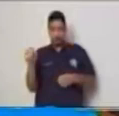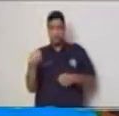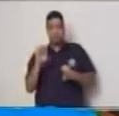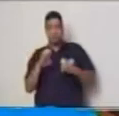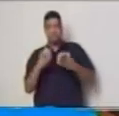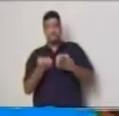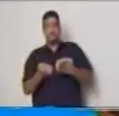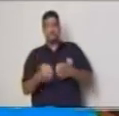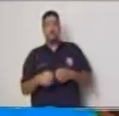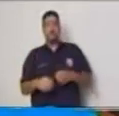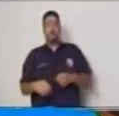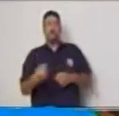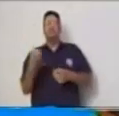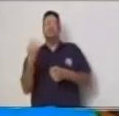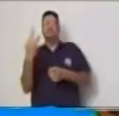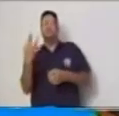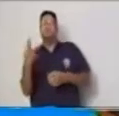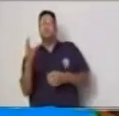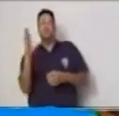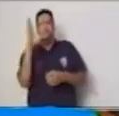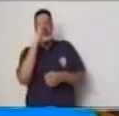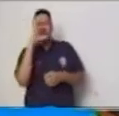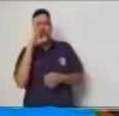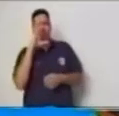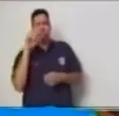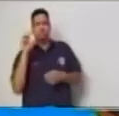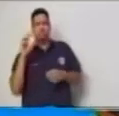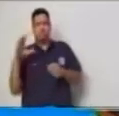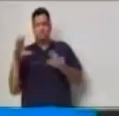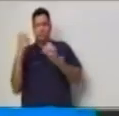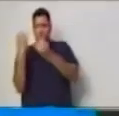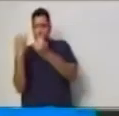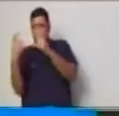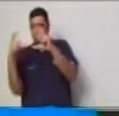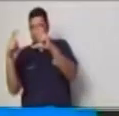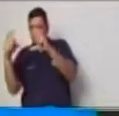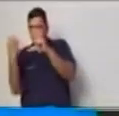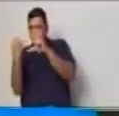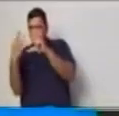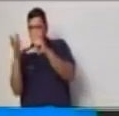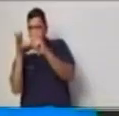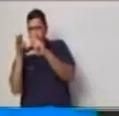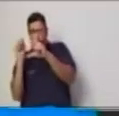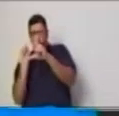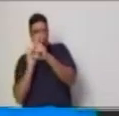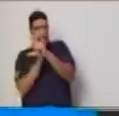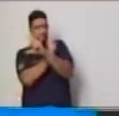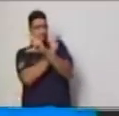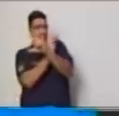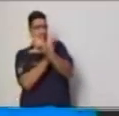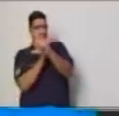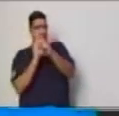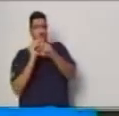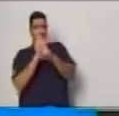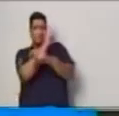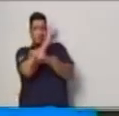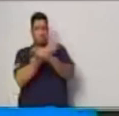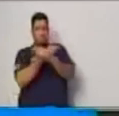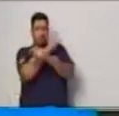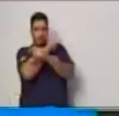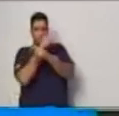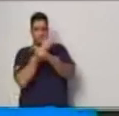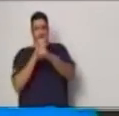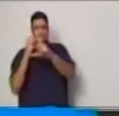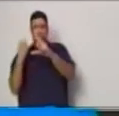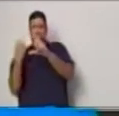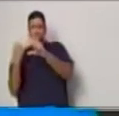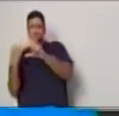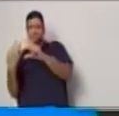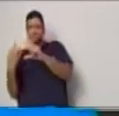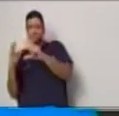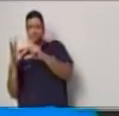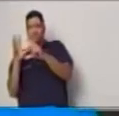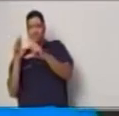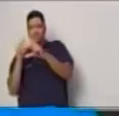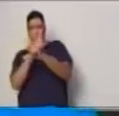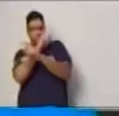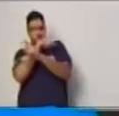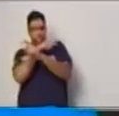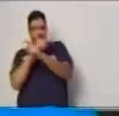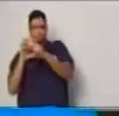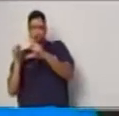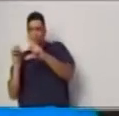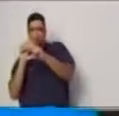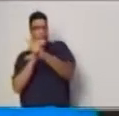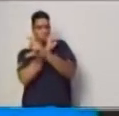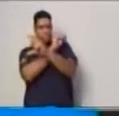momento de poder ubicar los puntos te invito por favor para que ahí donde estás realices